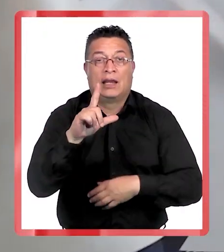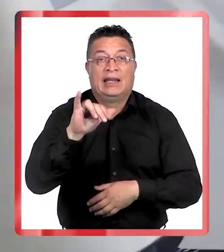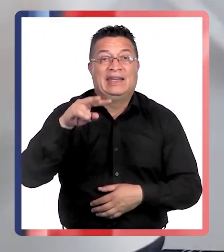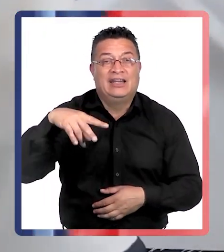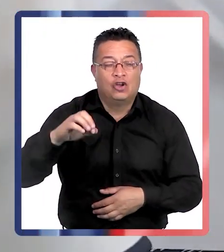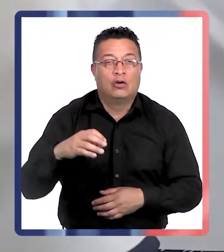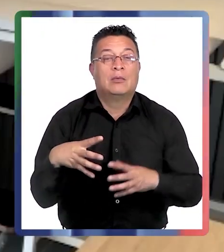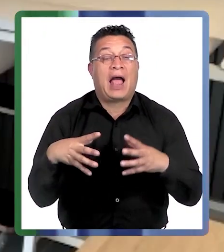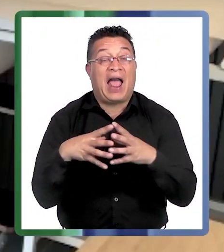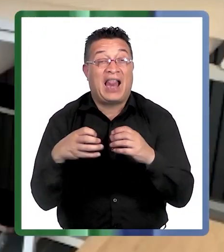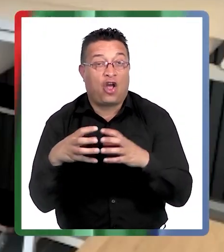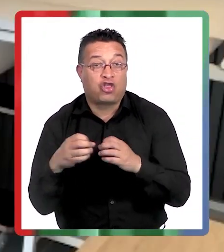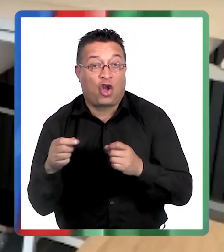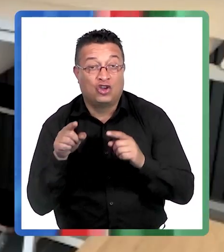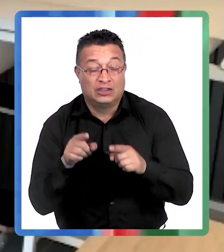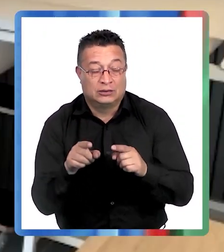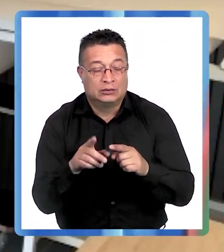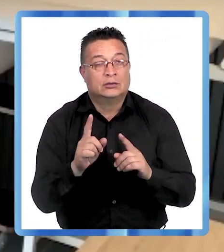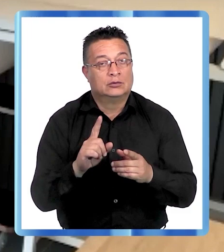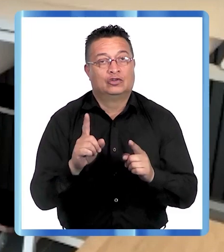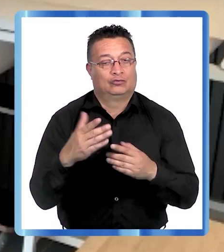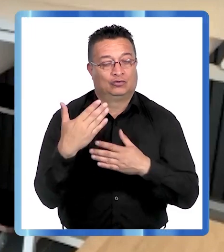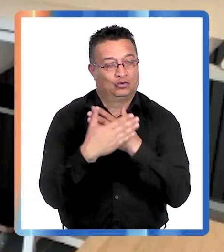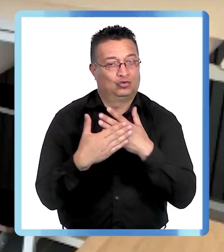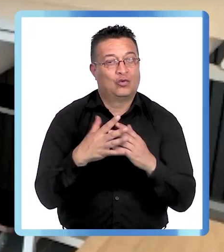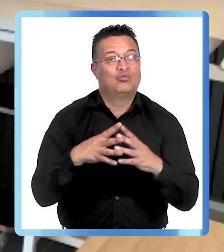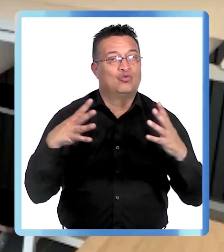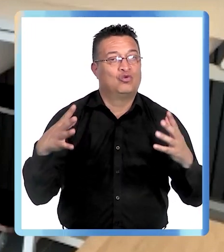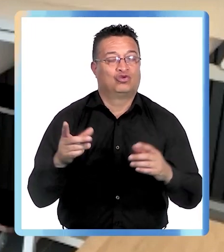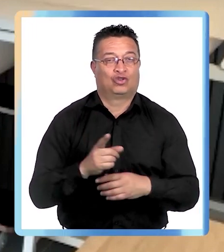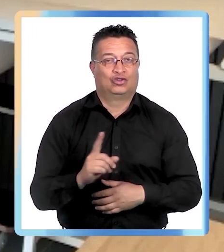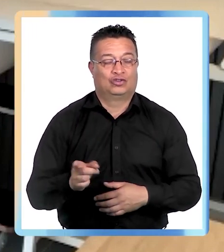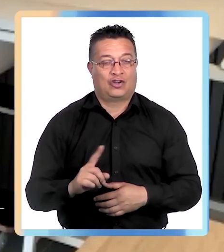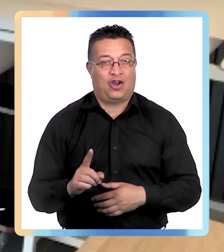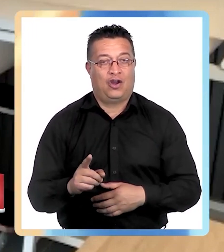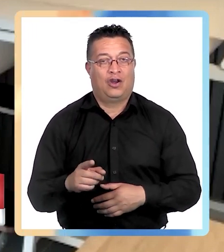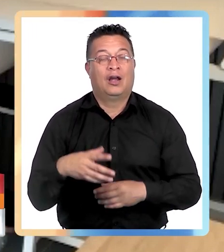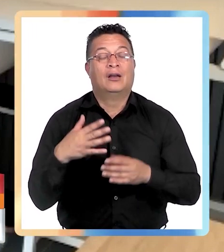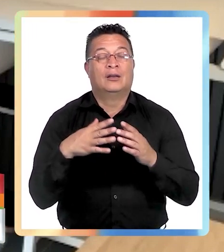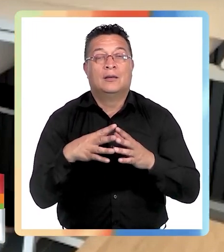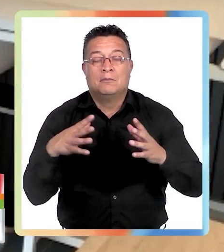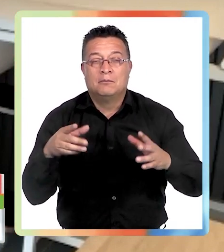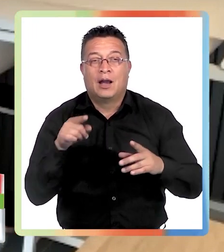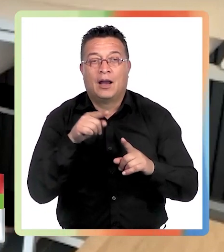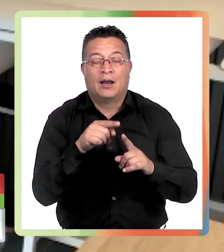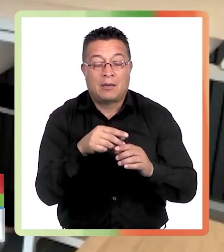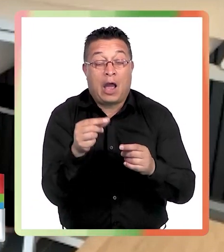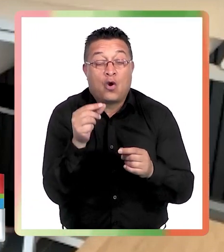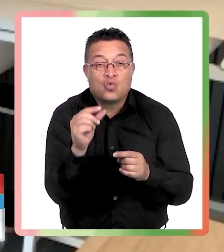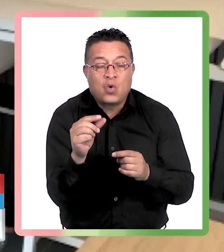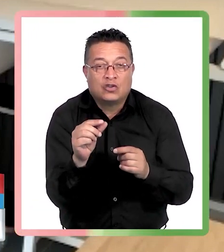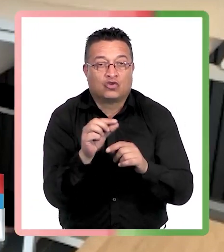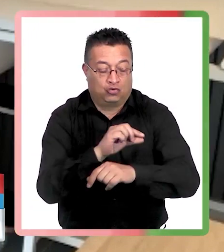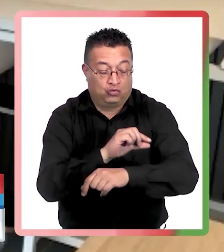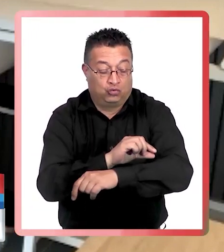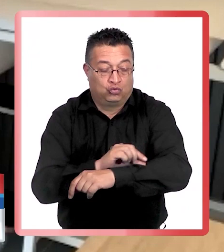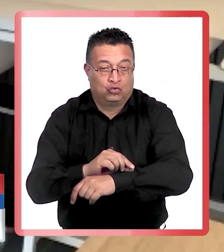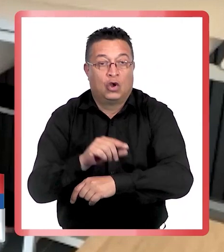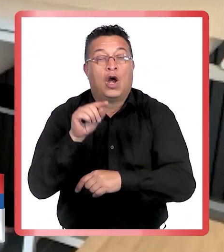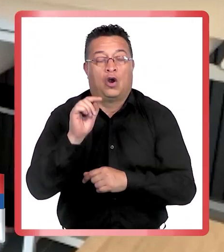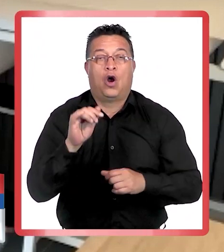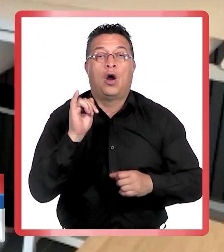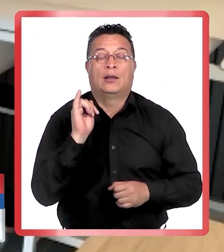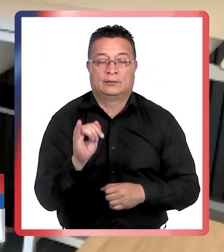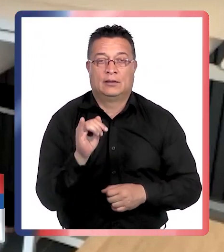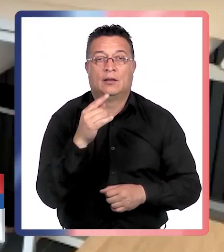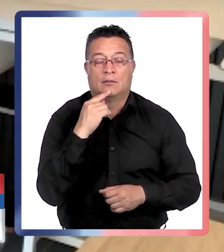como el lino o el algodón muy finito, en realidad no protegen tanto. Sino que las telas que son como más gruesas, hoy en día